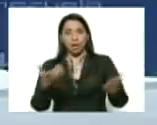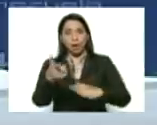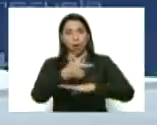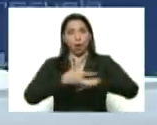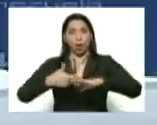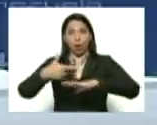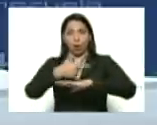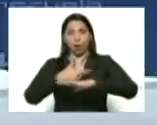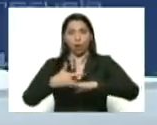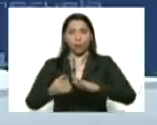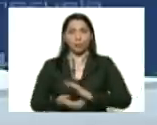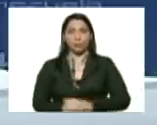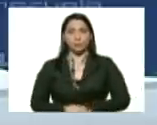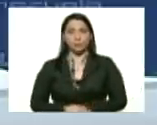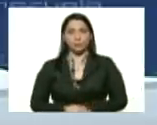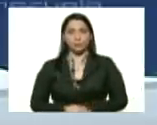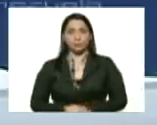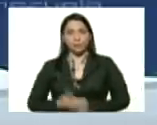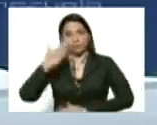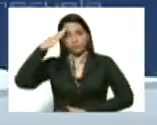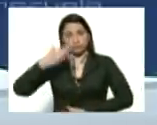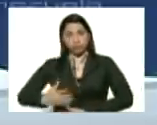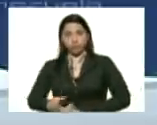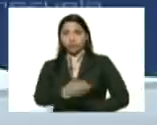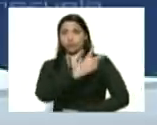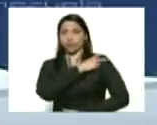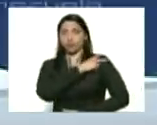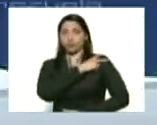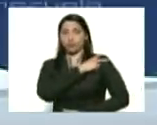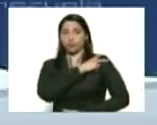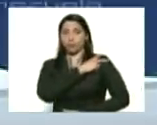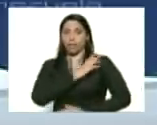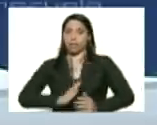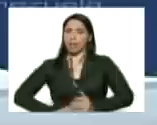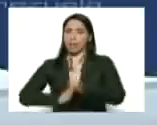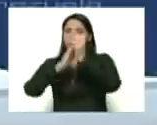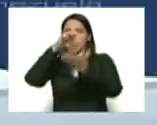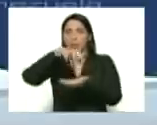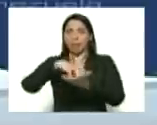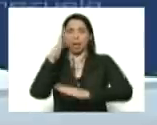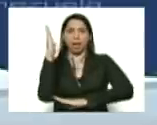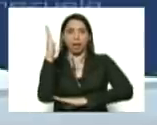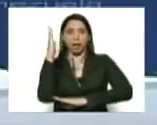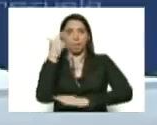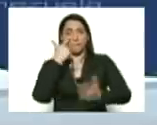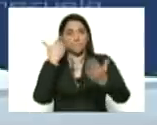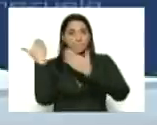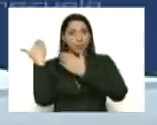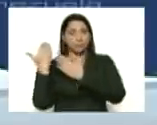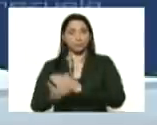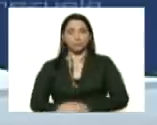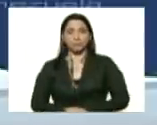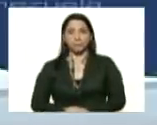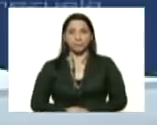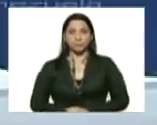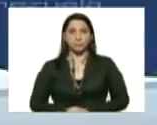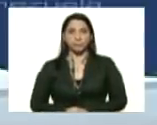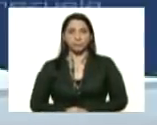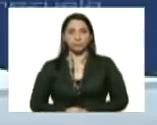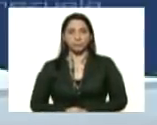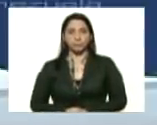la almiranta en jefa lideresa del estado Lara Carmen Teresa Meléndez Rivas